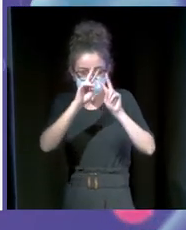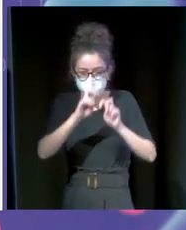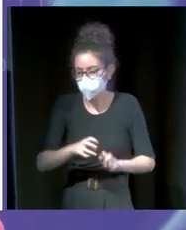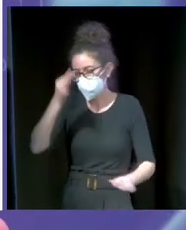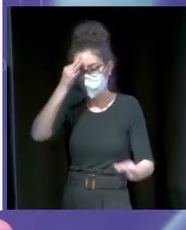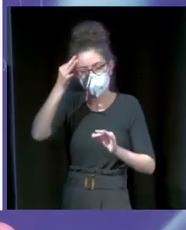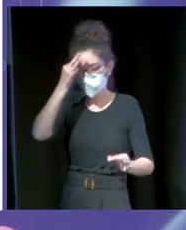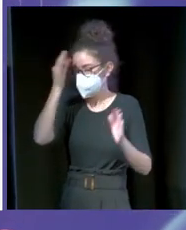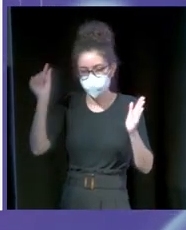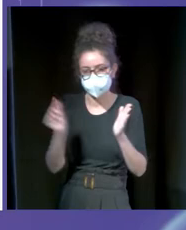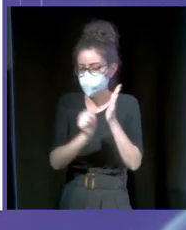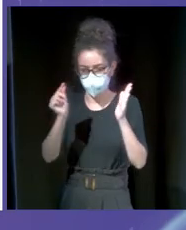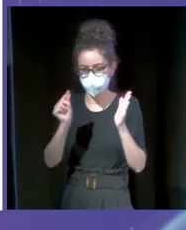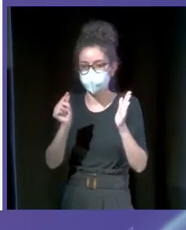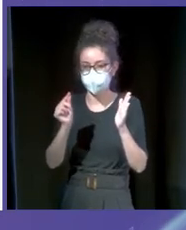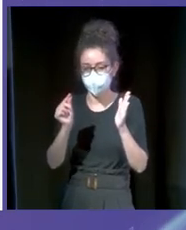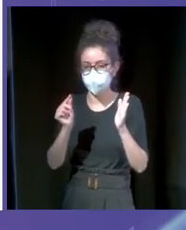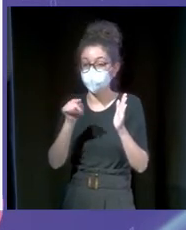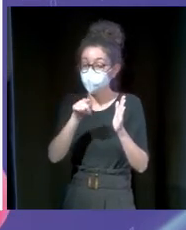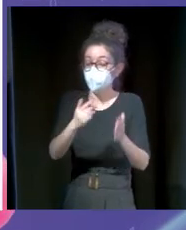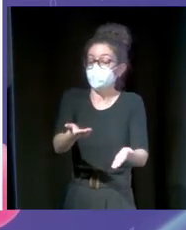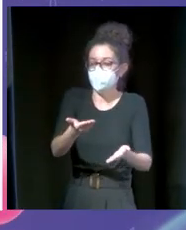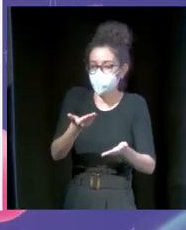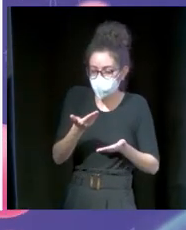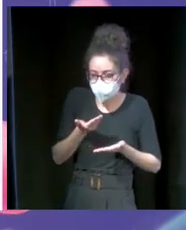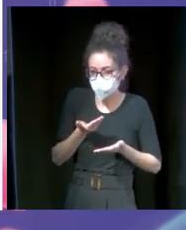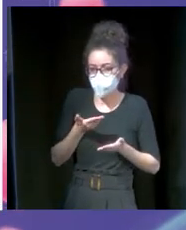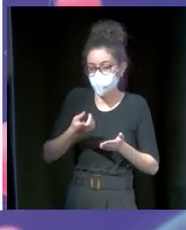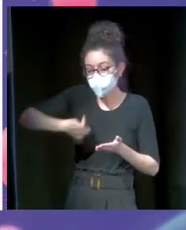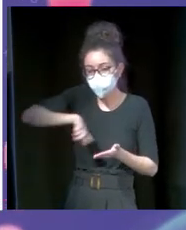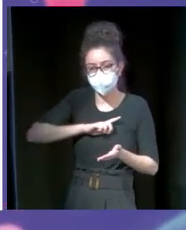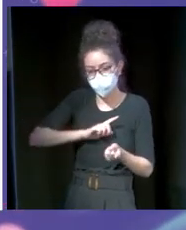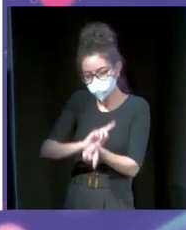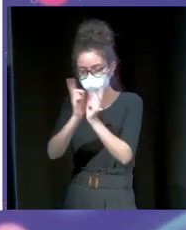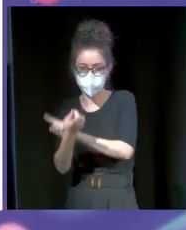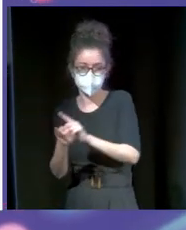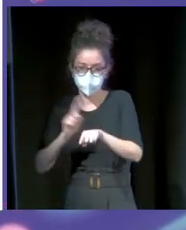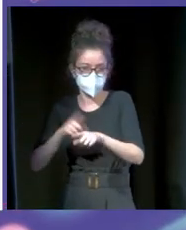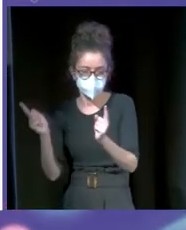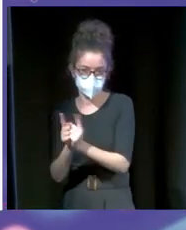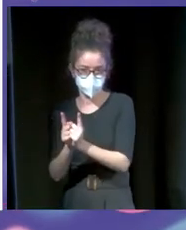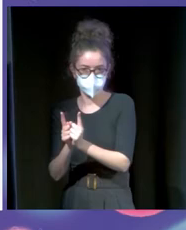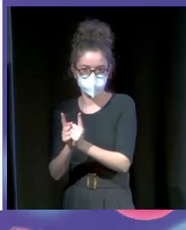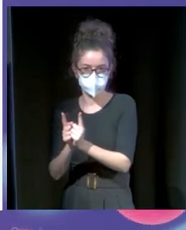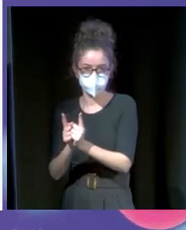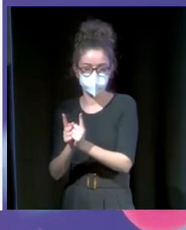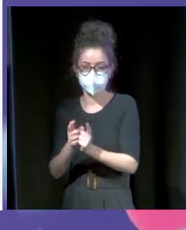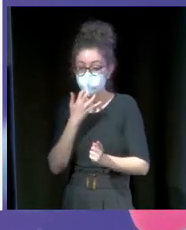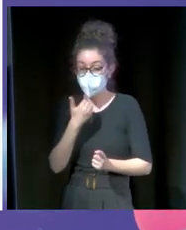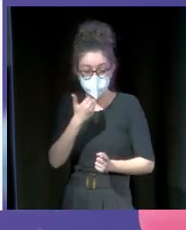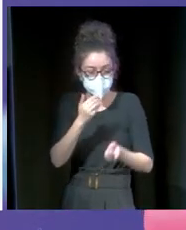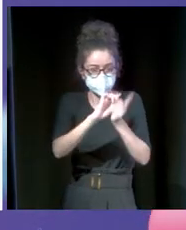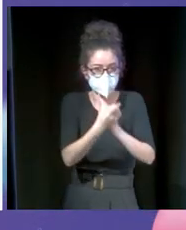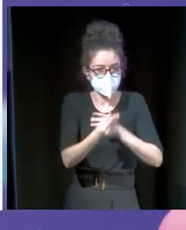son inmediatos en Internet. Eso te hace que puedas reaccionar en el menor tiempo posible. Nosotros lo que hemos notado es que cualquier tipo de cambio que hacemos